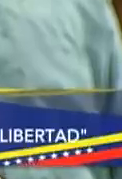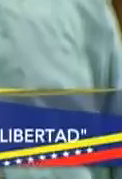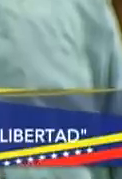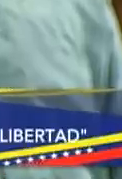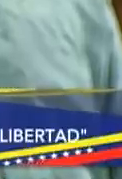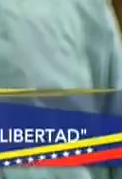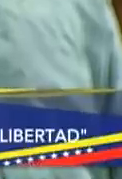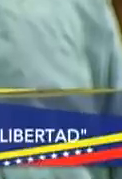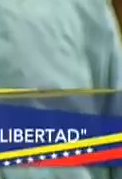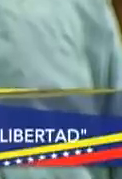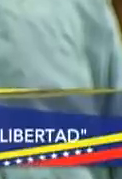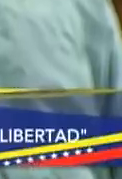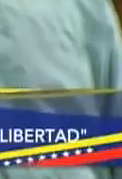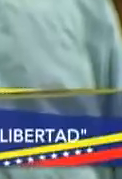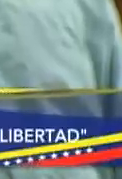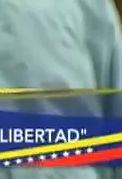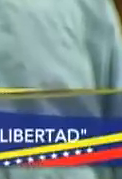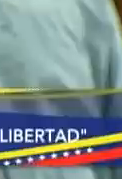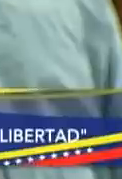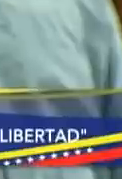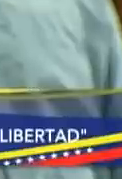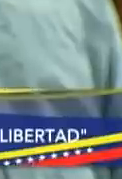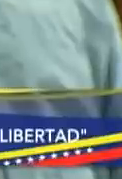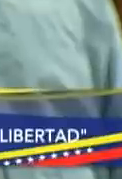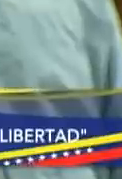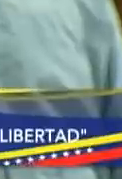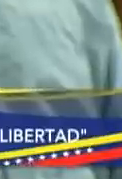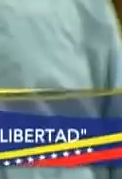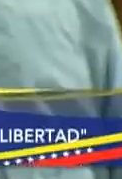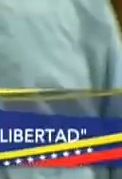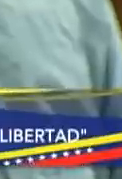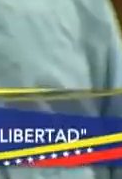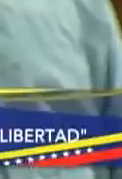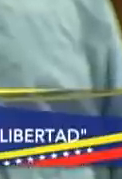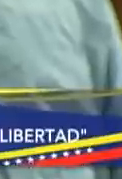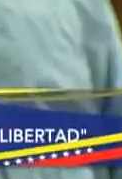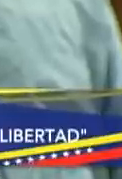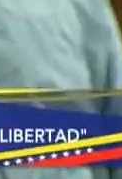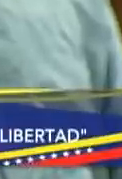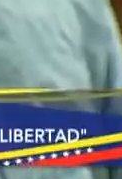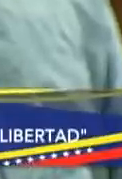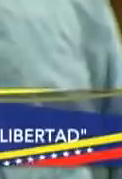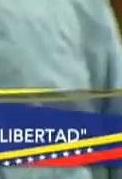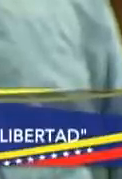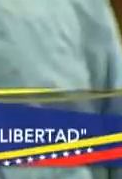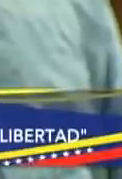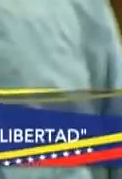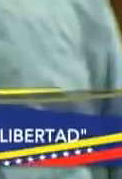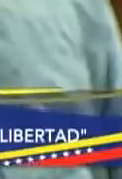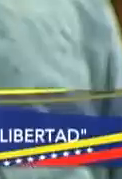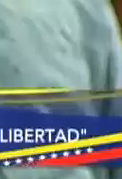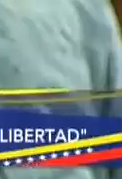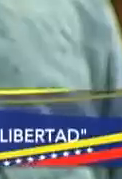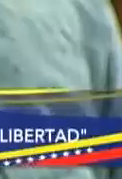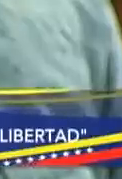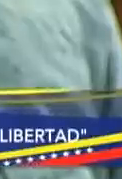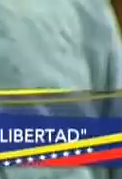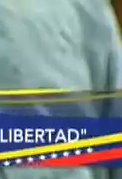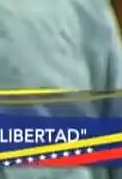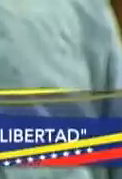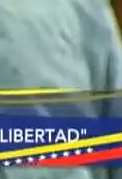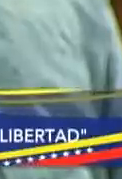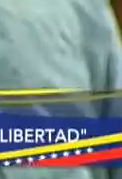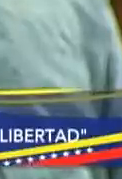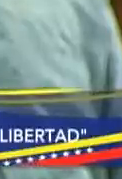imaginación y tiene mucho de ficción pero está basado en la historia real porque fue efectivamente así 11